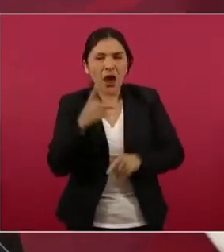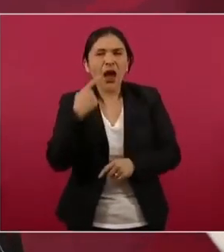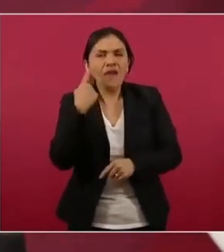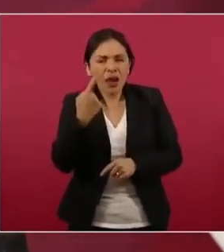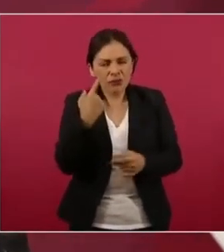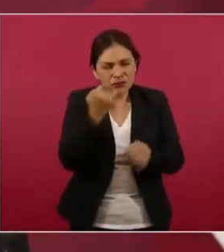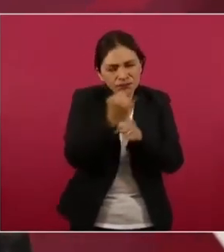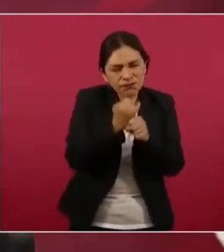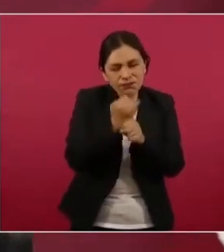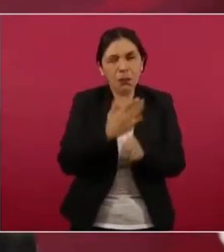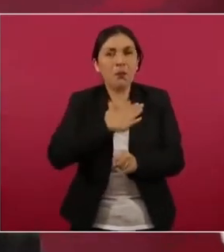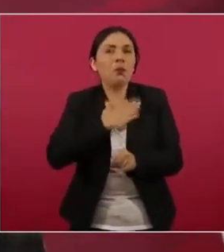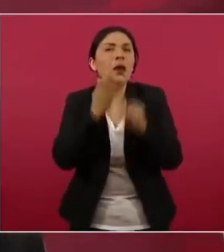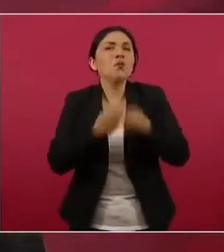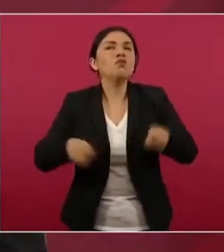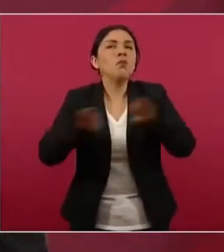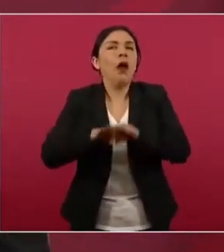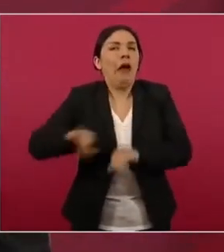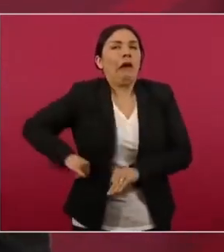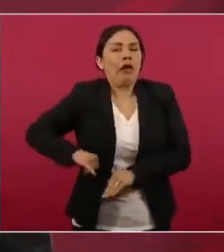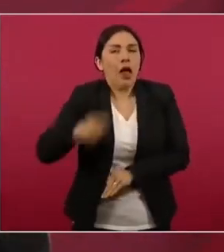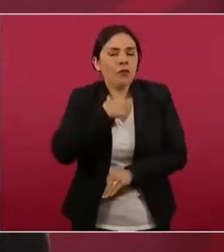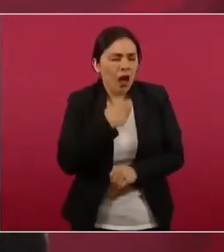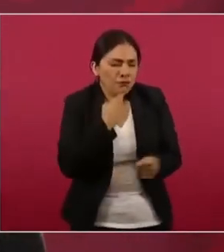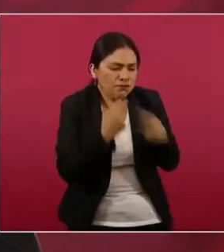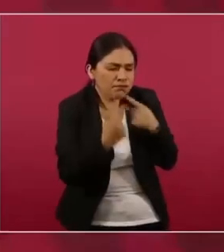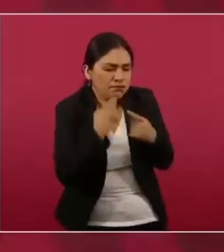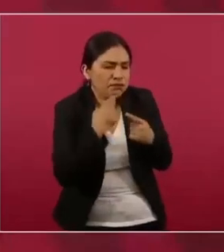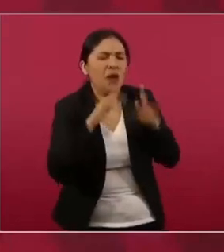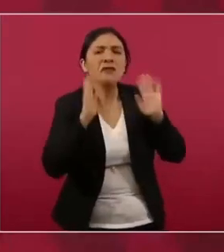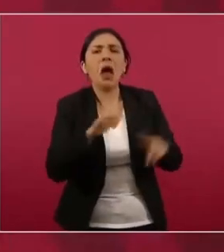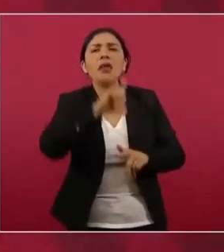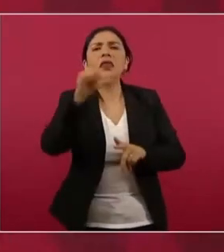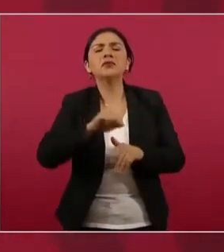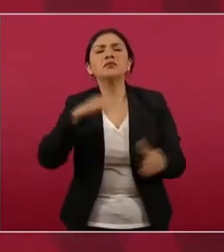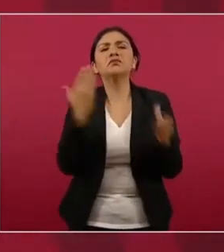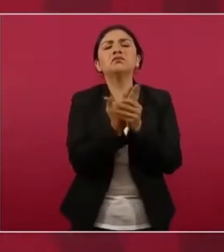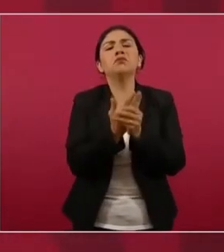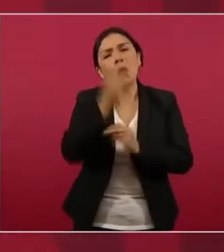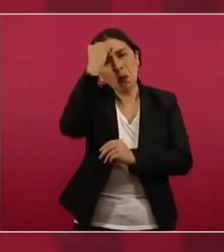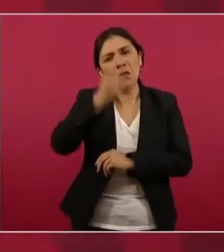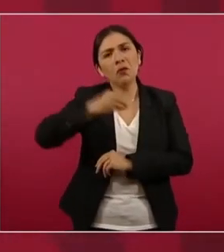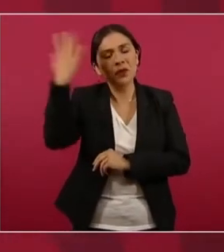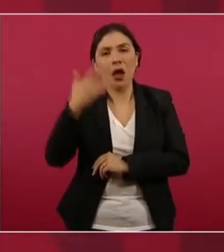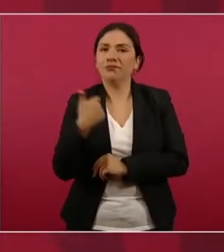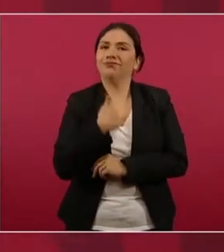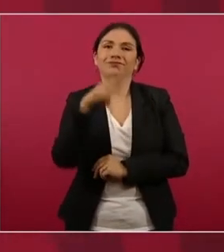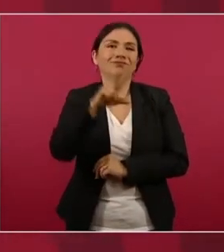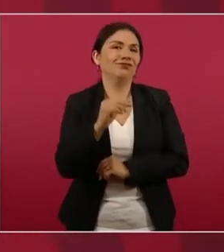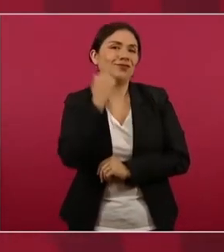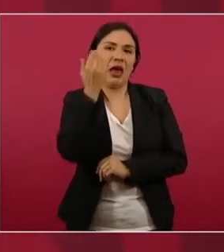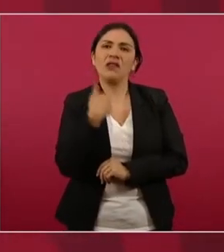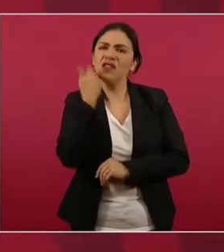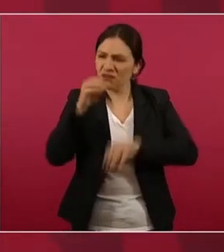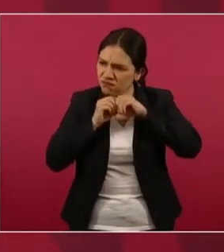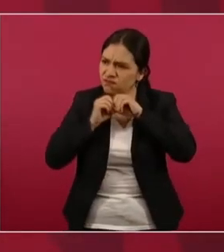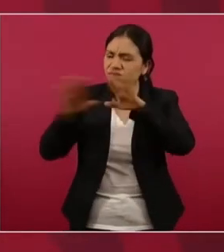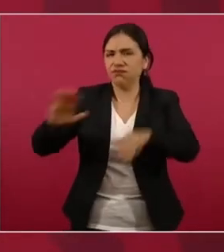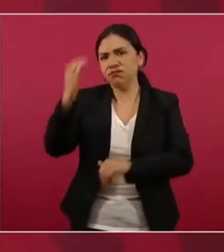Nosotros queremos que no se cierren, que todo se ventile, que la vida pública sea cada vez más pública